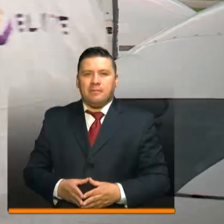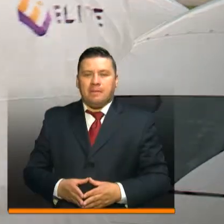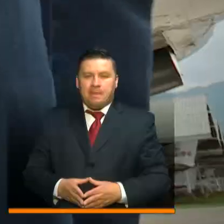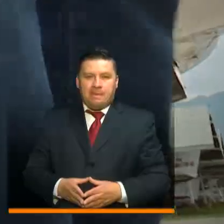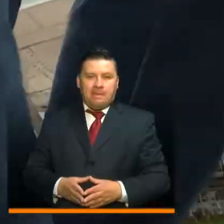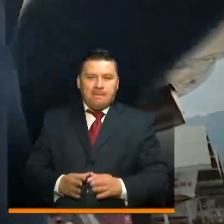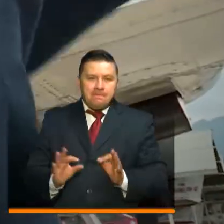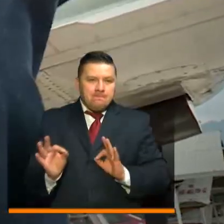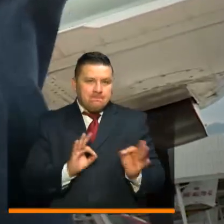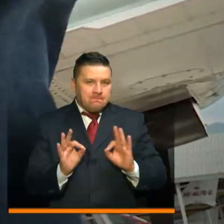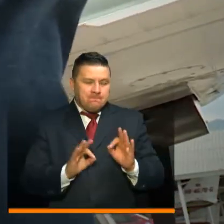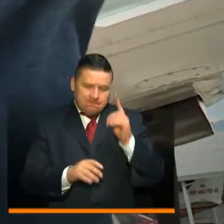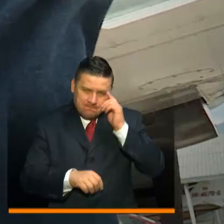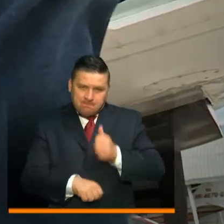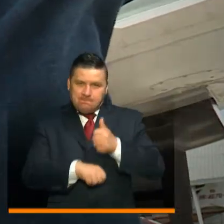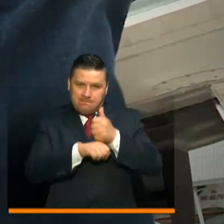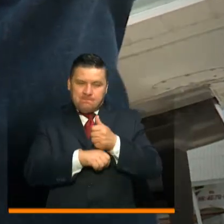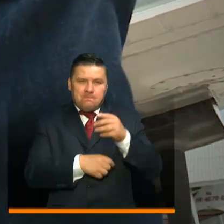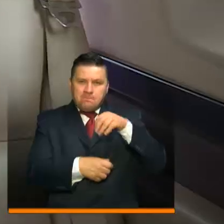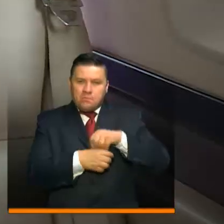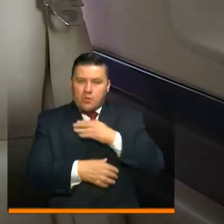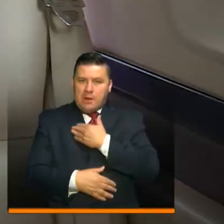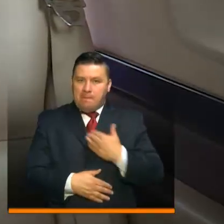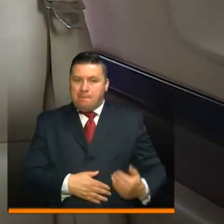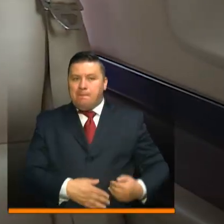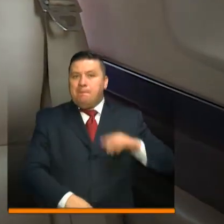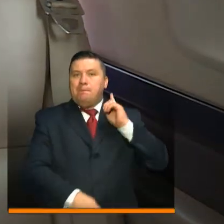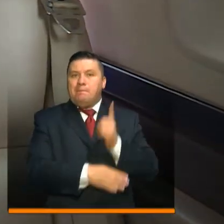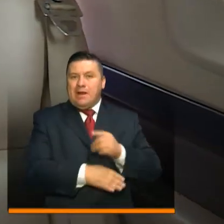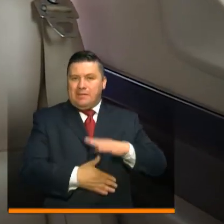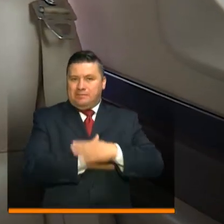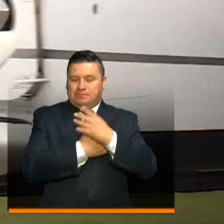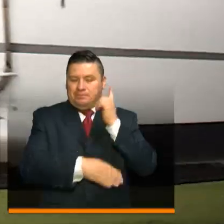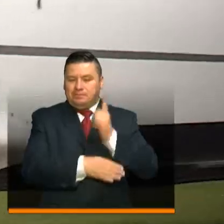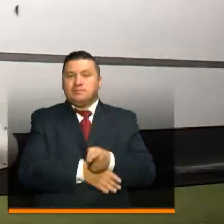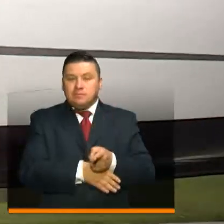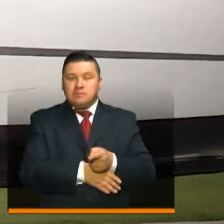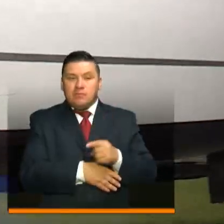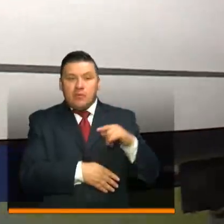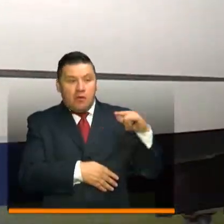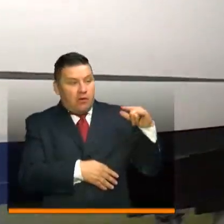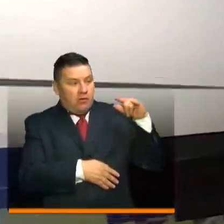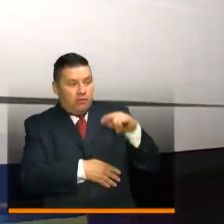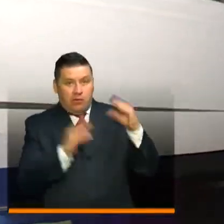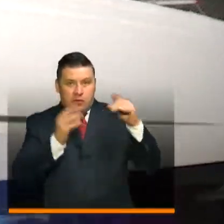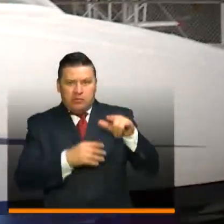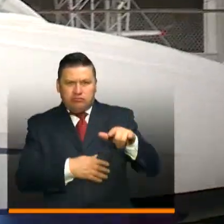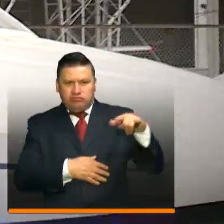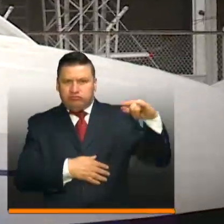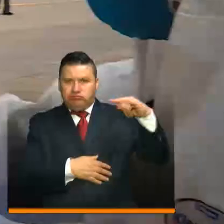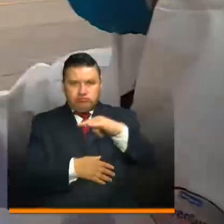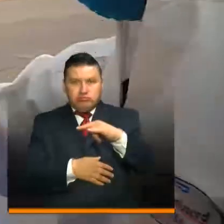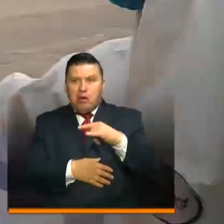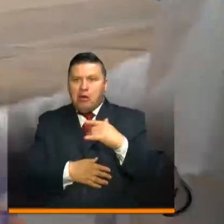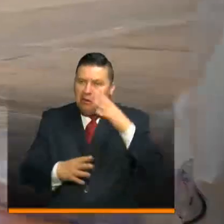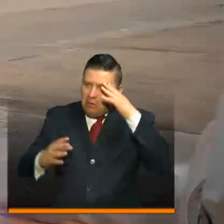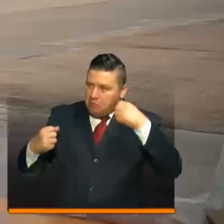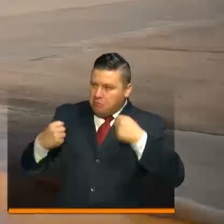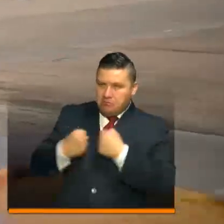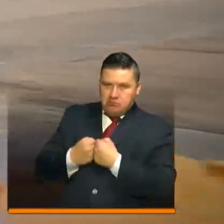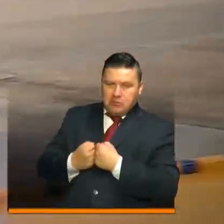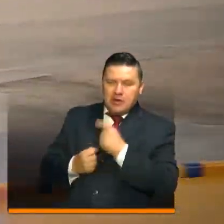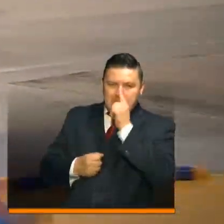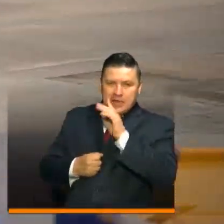Por coordinación de la Jefatura de Gabinete de la Presidencia de la República, la Patrulla Aérea Civil Colombiana se articuló con el